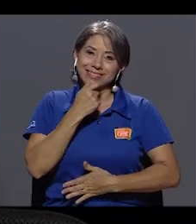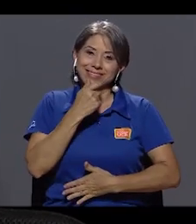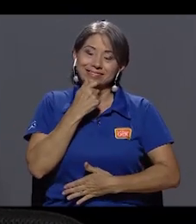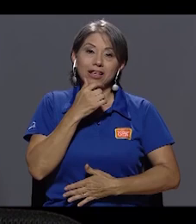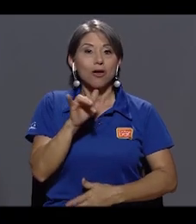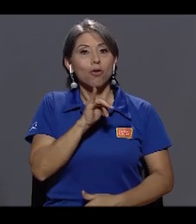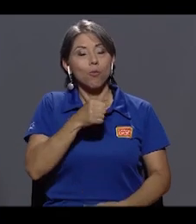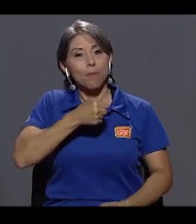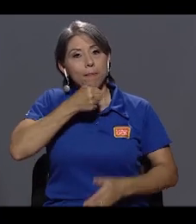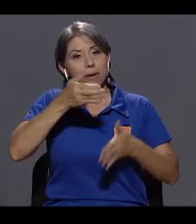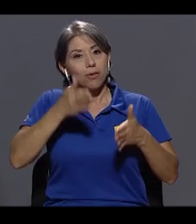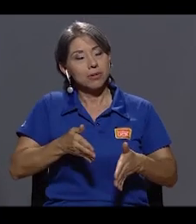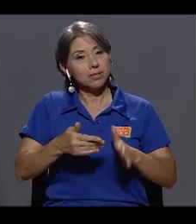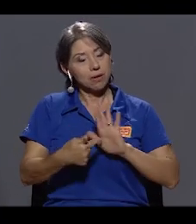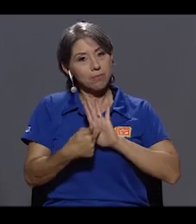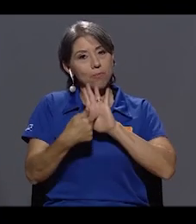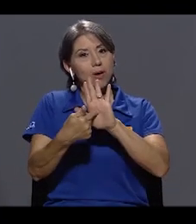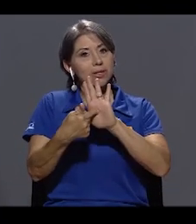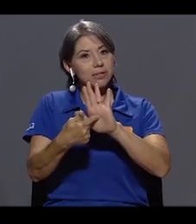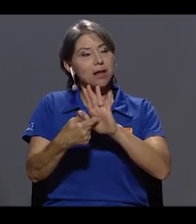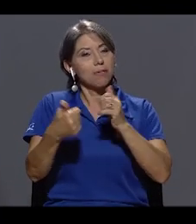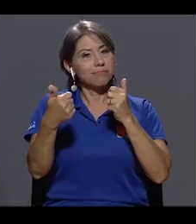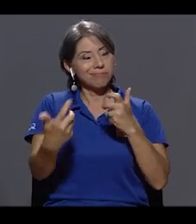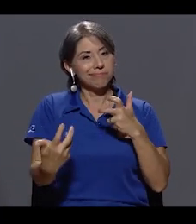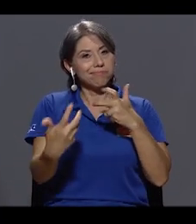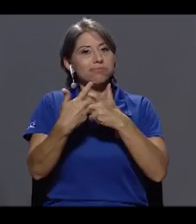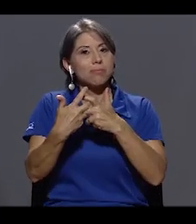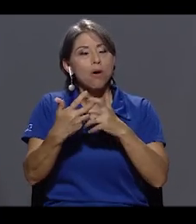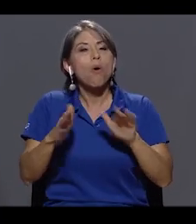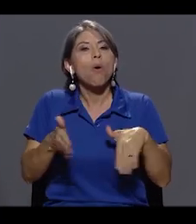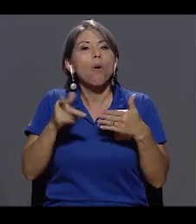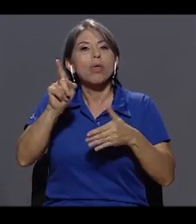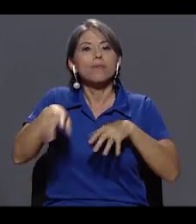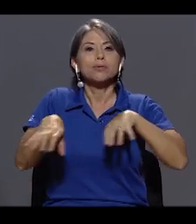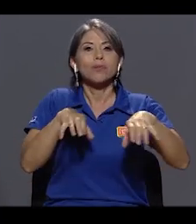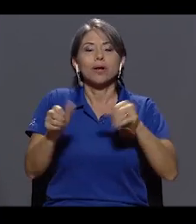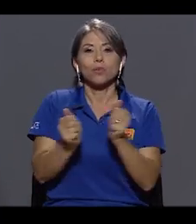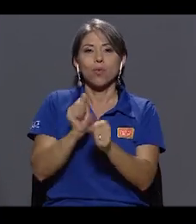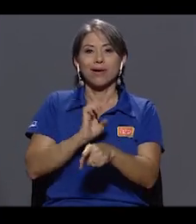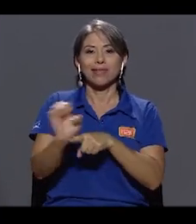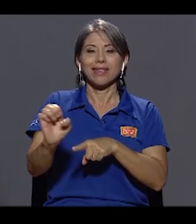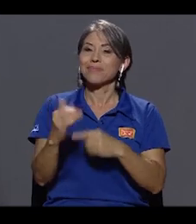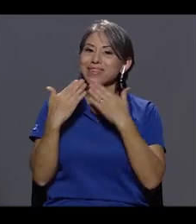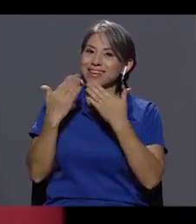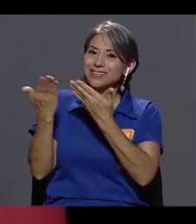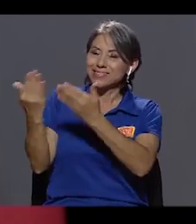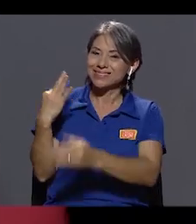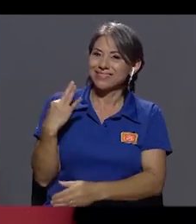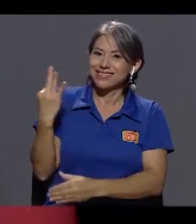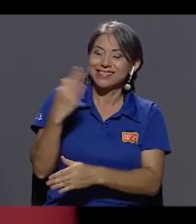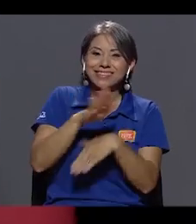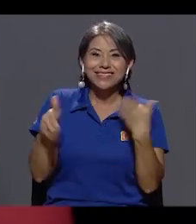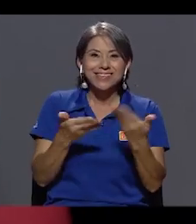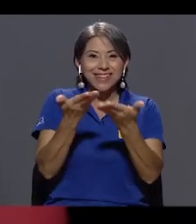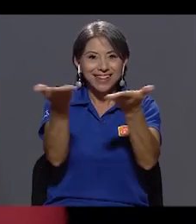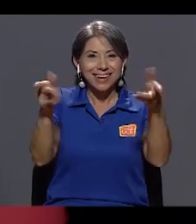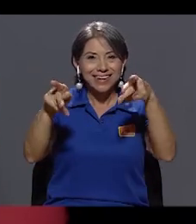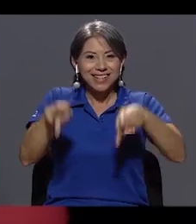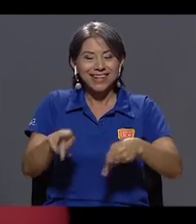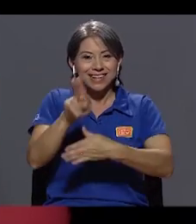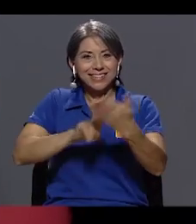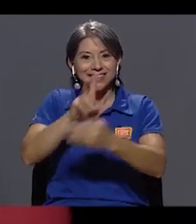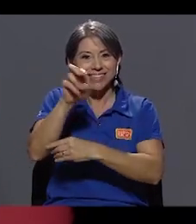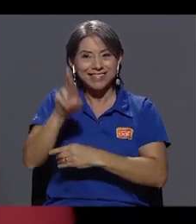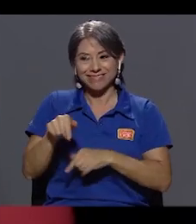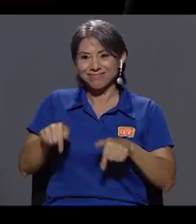periodista, muestra una señal muy convincente de cómo debemos actuar desde la ética. Gracias a por invitarme y a toda la gente de la Universidad de Costa